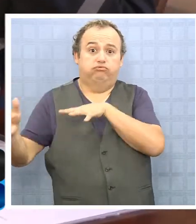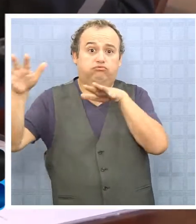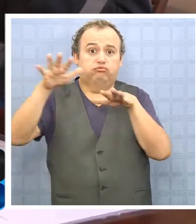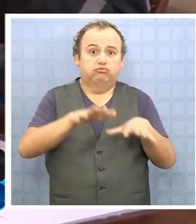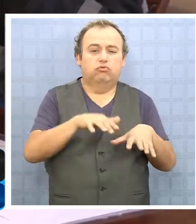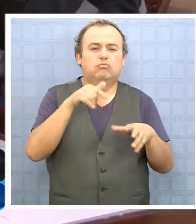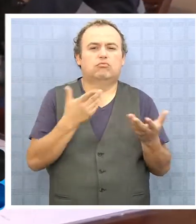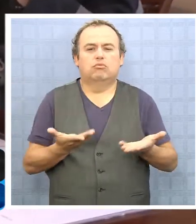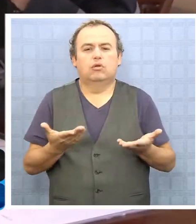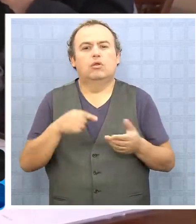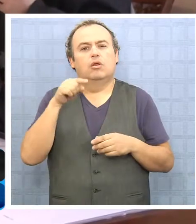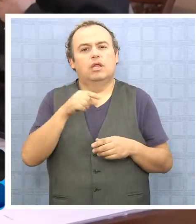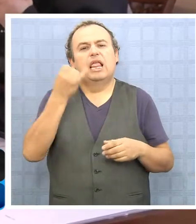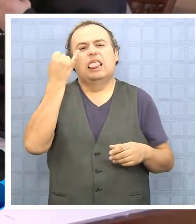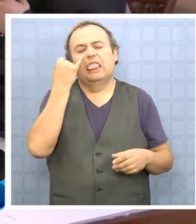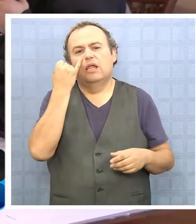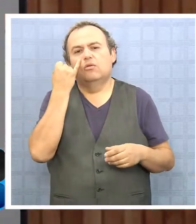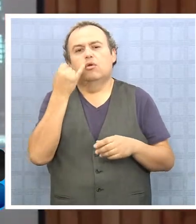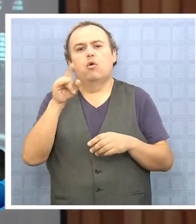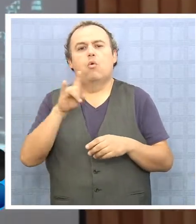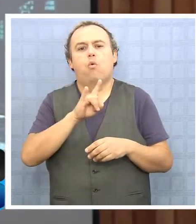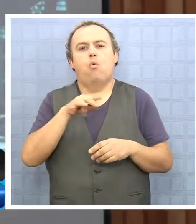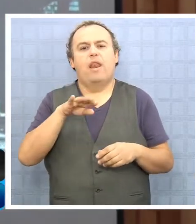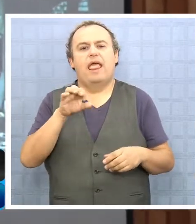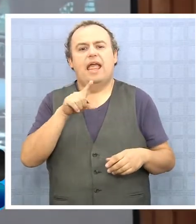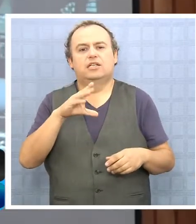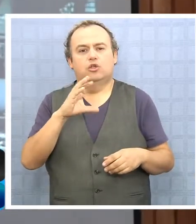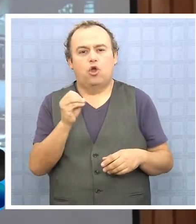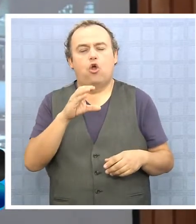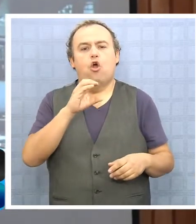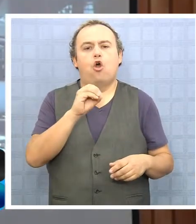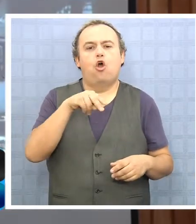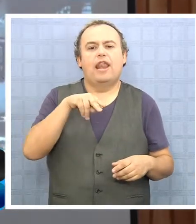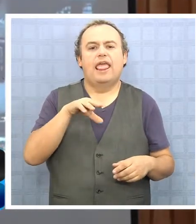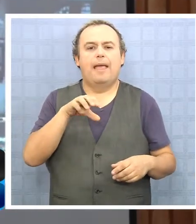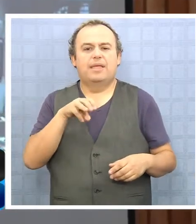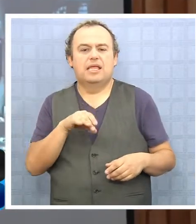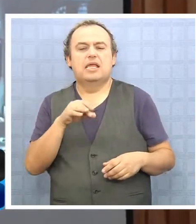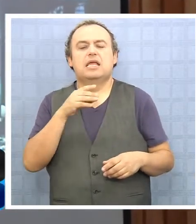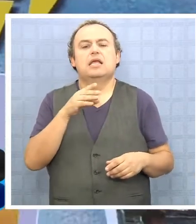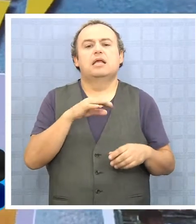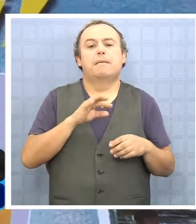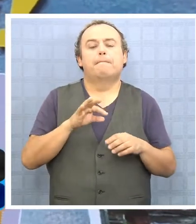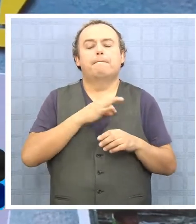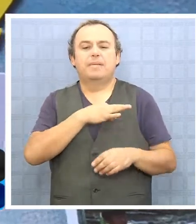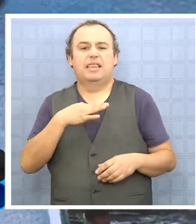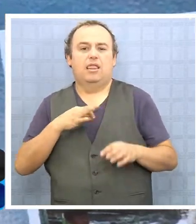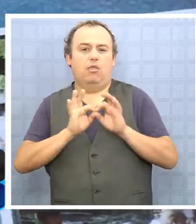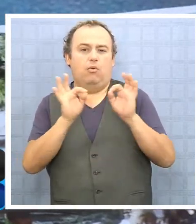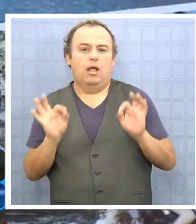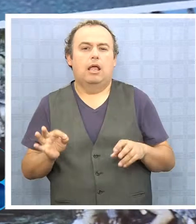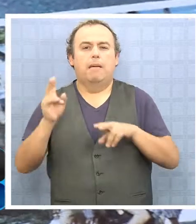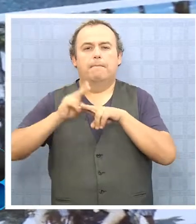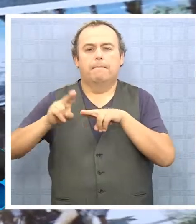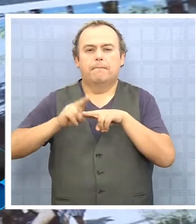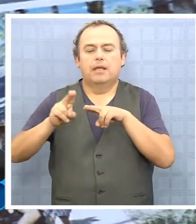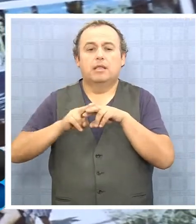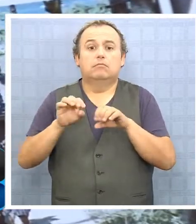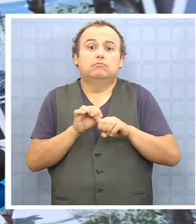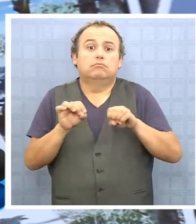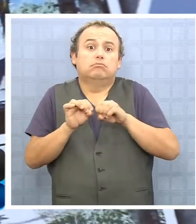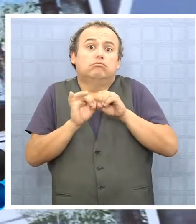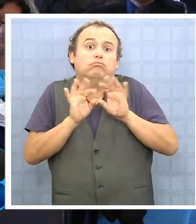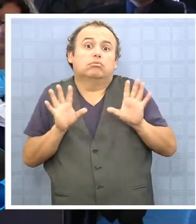a esto, es que instituciones como UNESCO, ONEMI y el Mineduc organizaron un taller denominado Preparación frente a